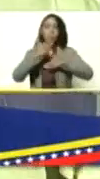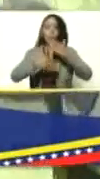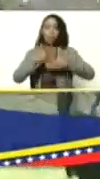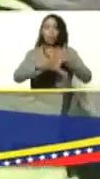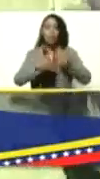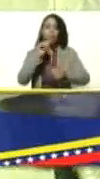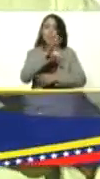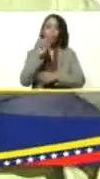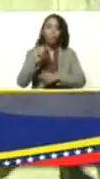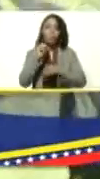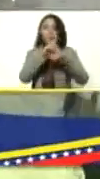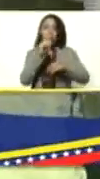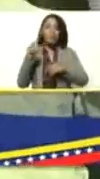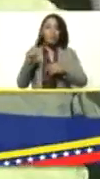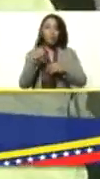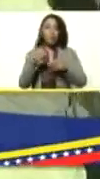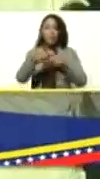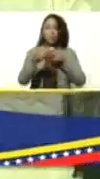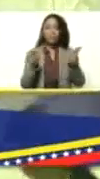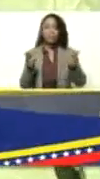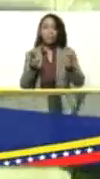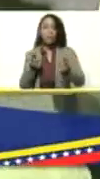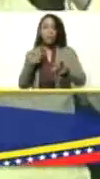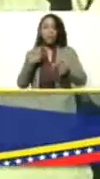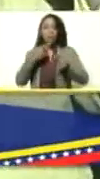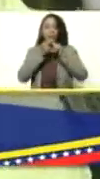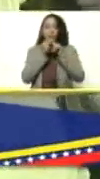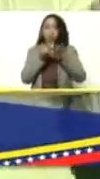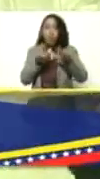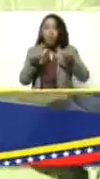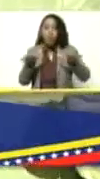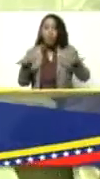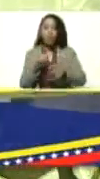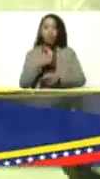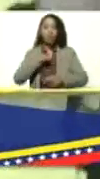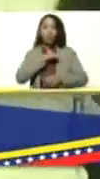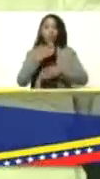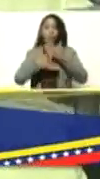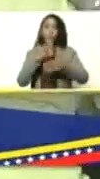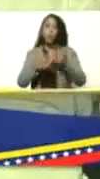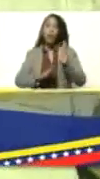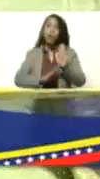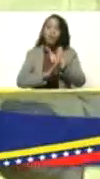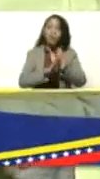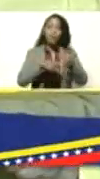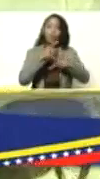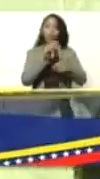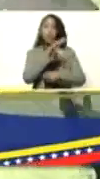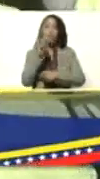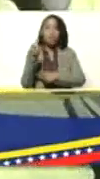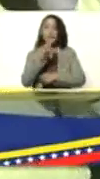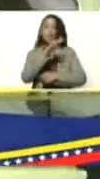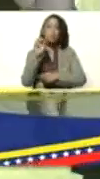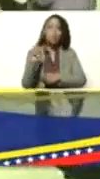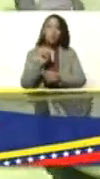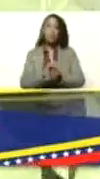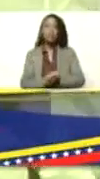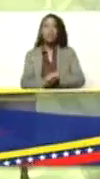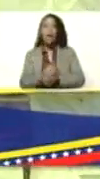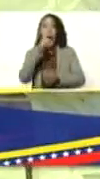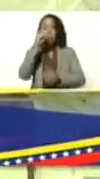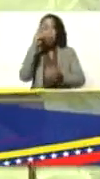de 50 100 hectáreas después fuimos multiplicando y fuimos llevando el nivel productivo a 200 300 en el año